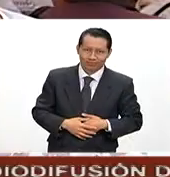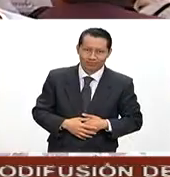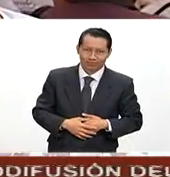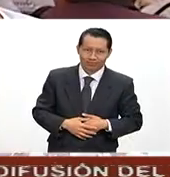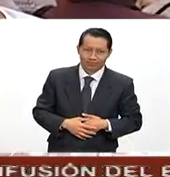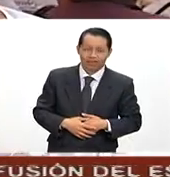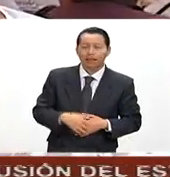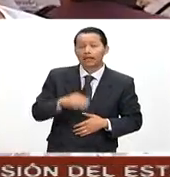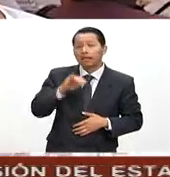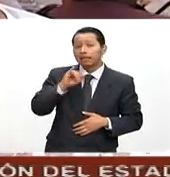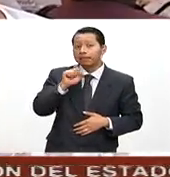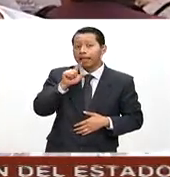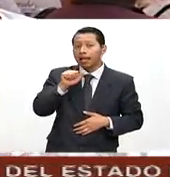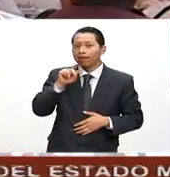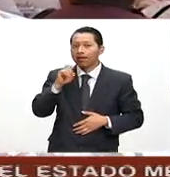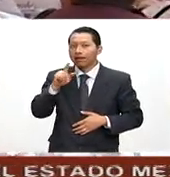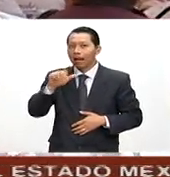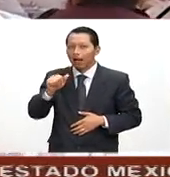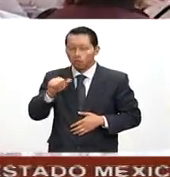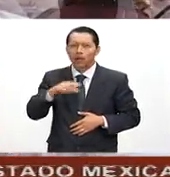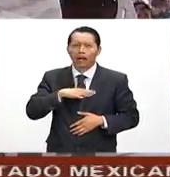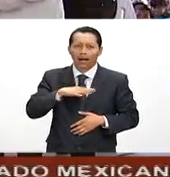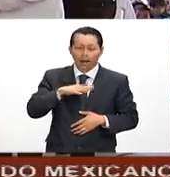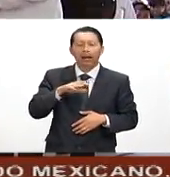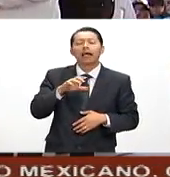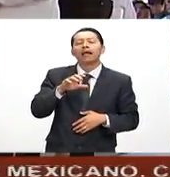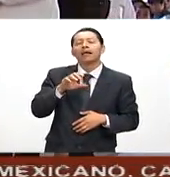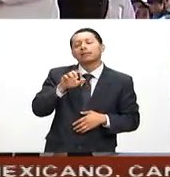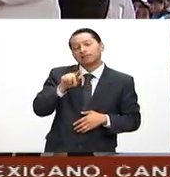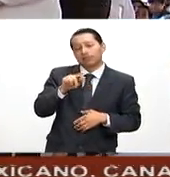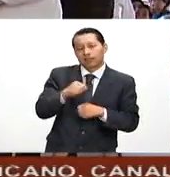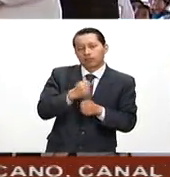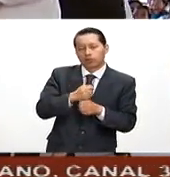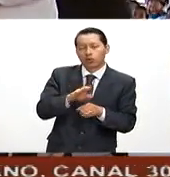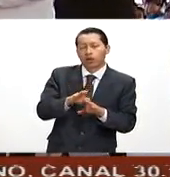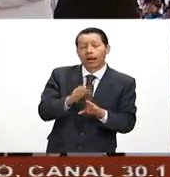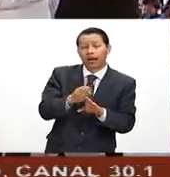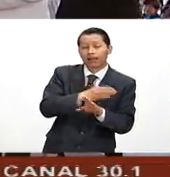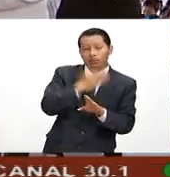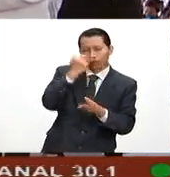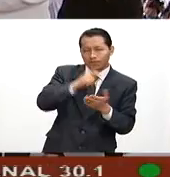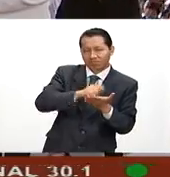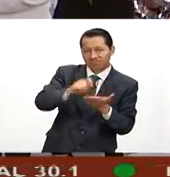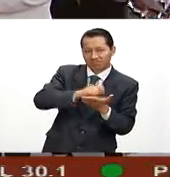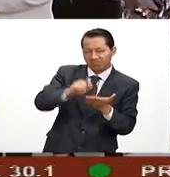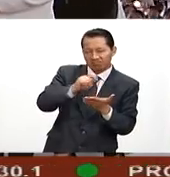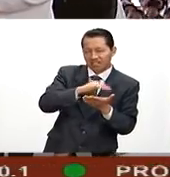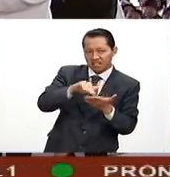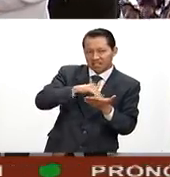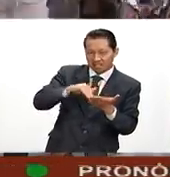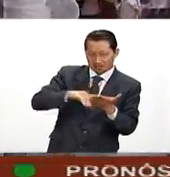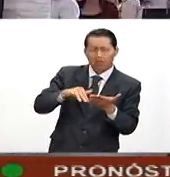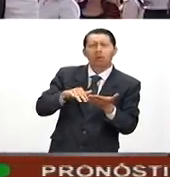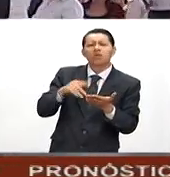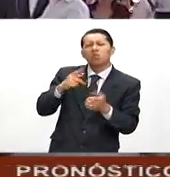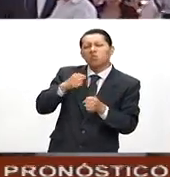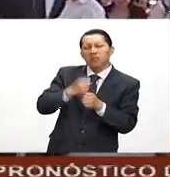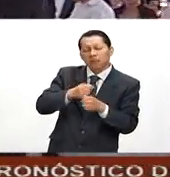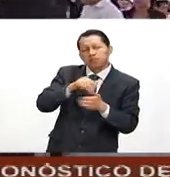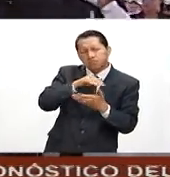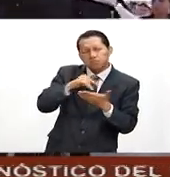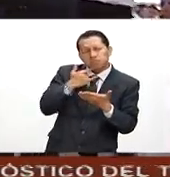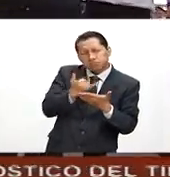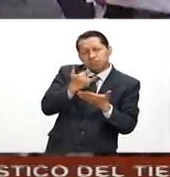Isidra Delgado tiene 76 años, no sabía leer ni escribir. Durante más de un año dedicó sus esfuerzos a los estudios y